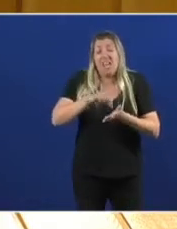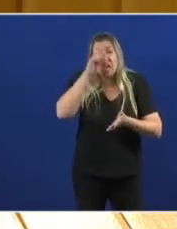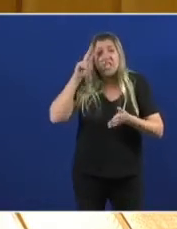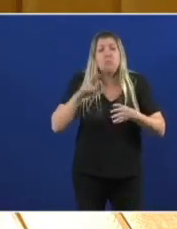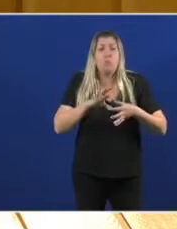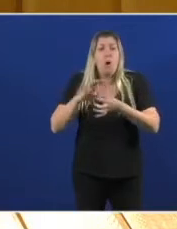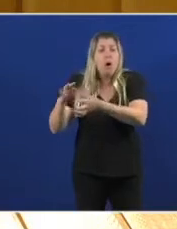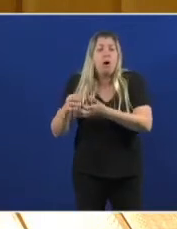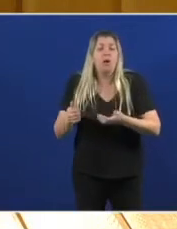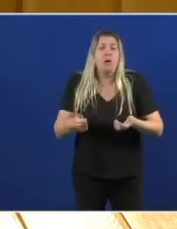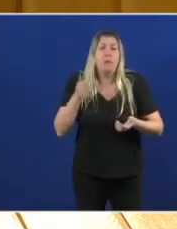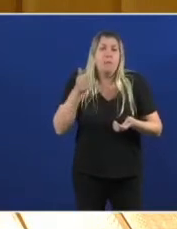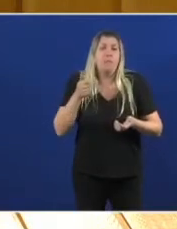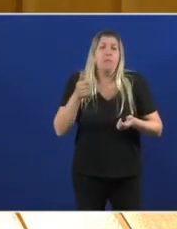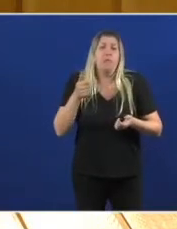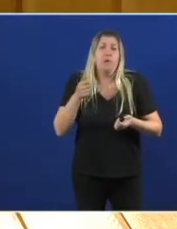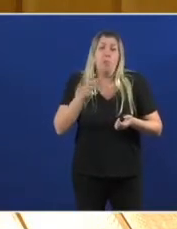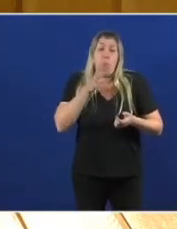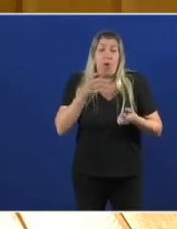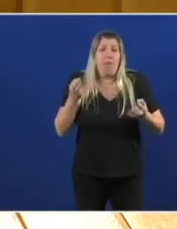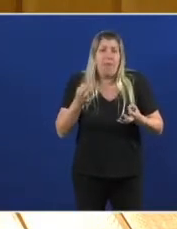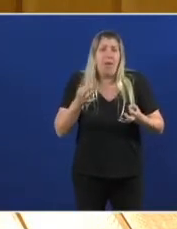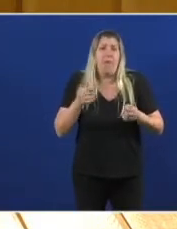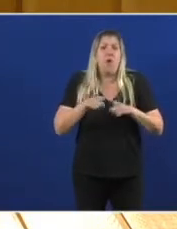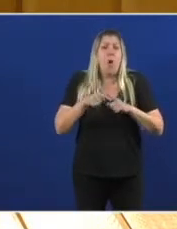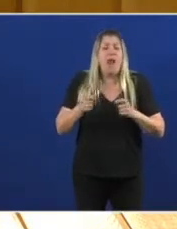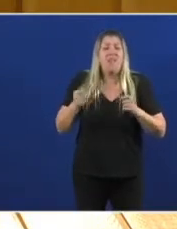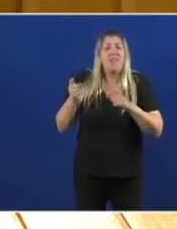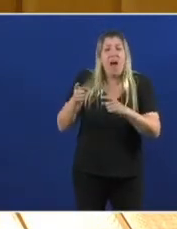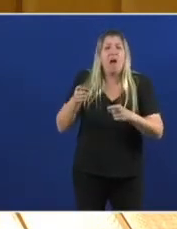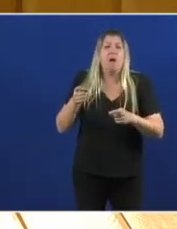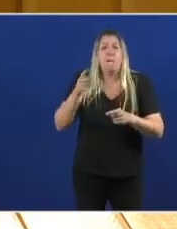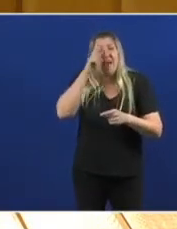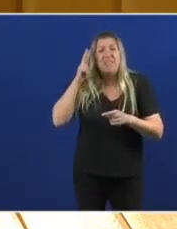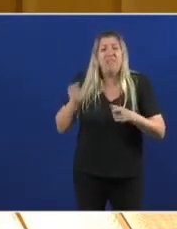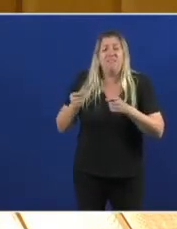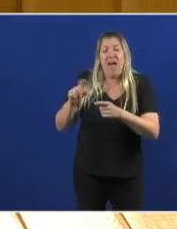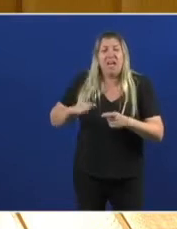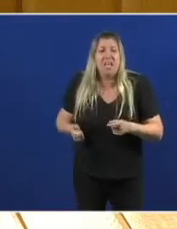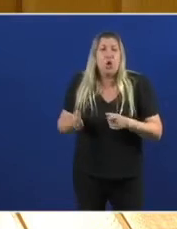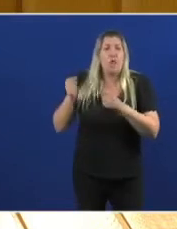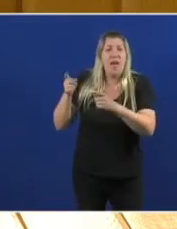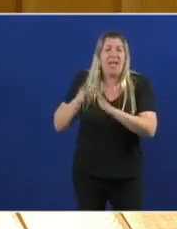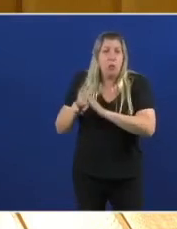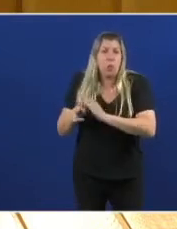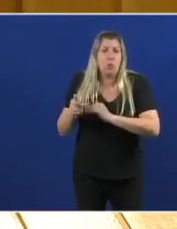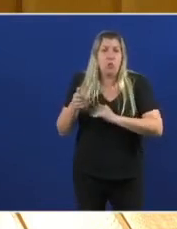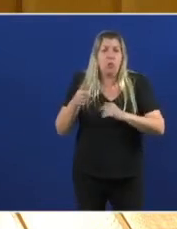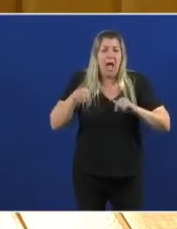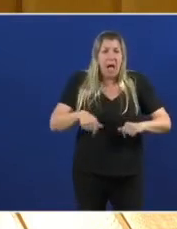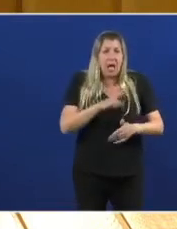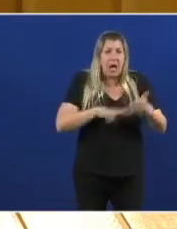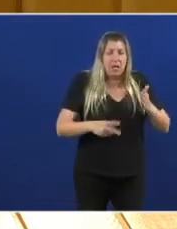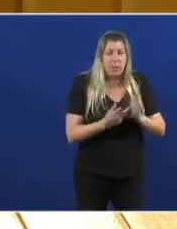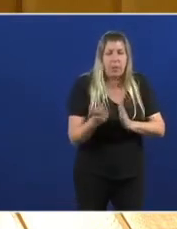Riqueza Recursos E poboación En Madrid Mentre Galiza Perde Esa riqueza Esos recursos E esa poboación